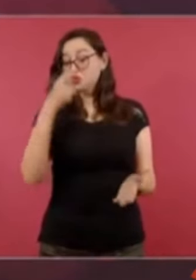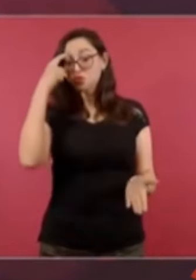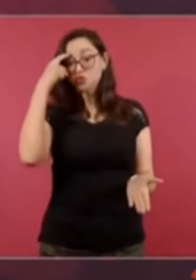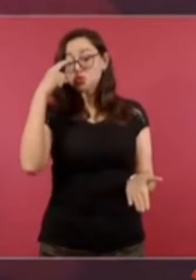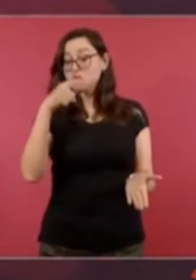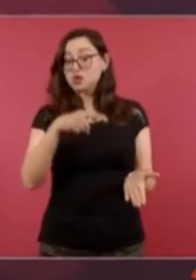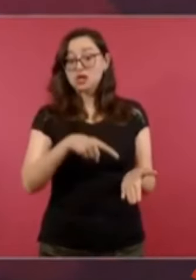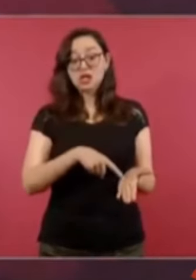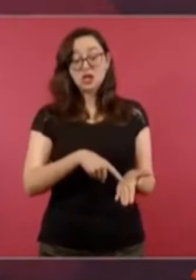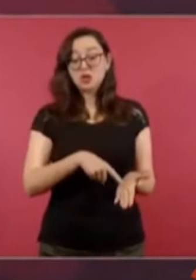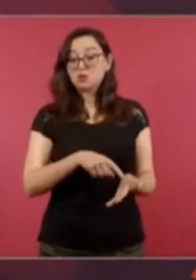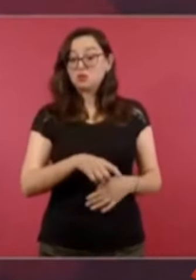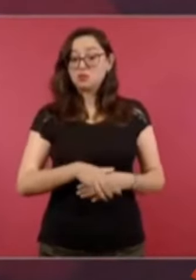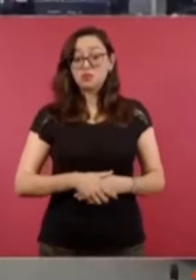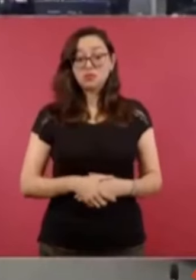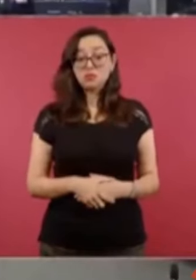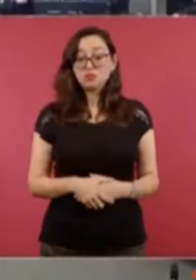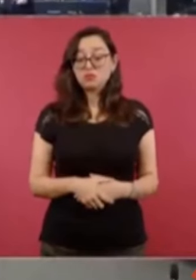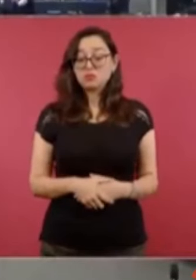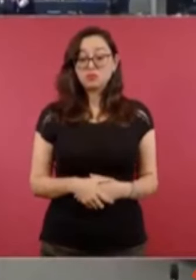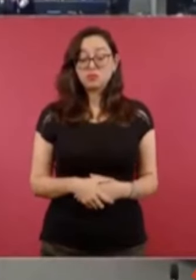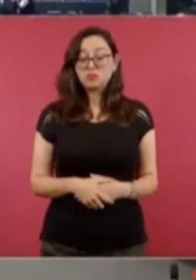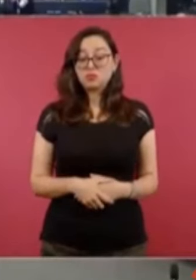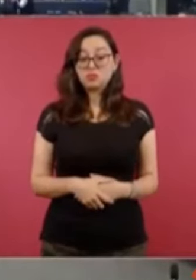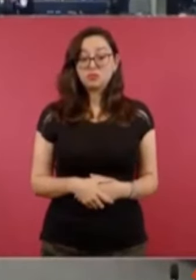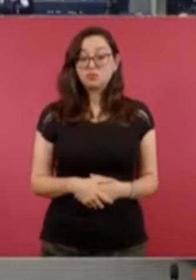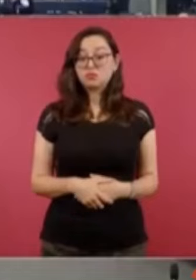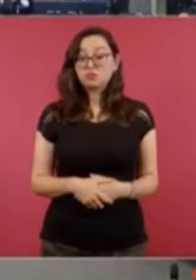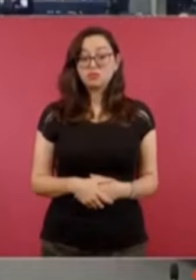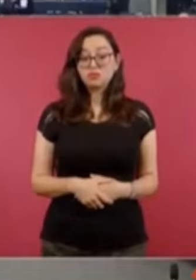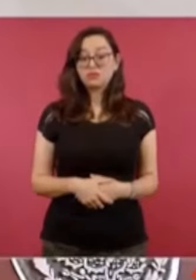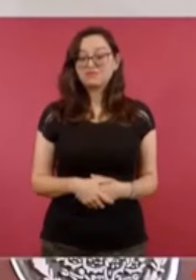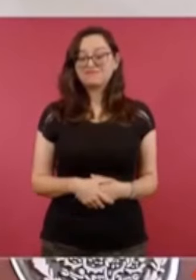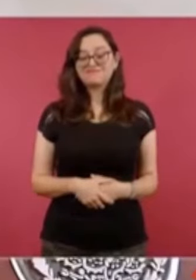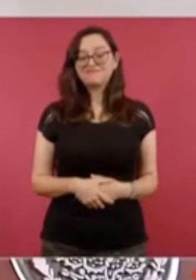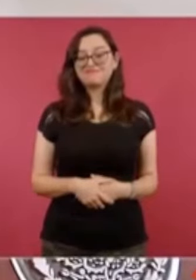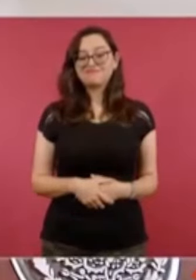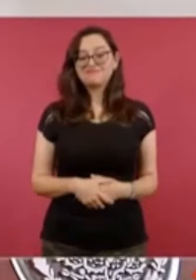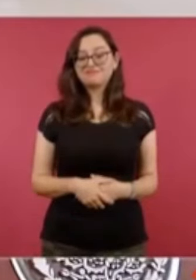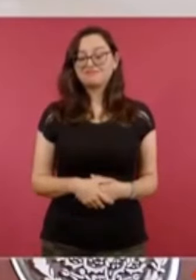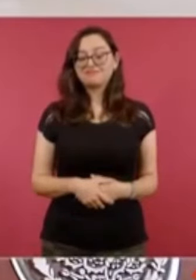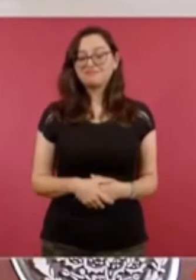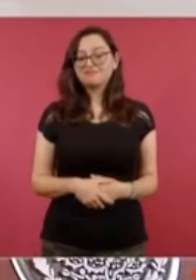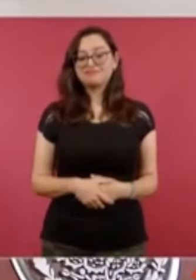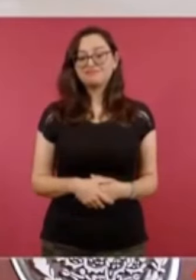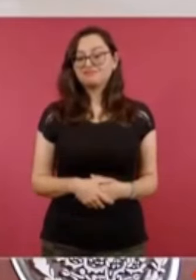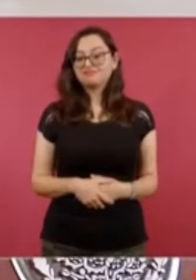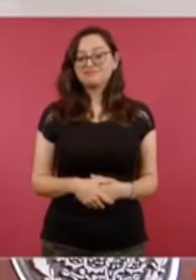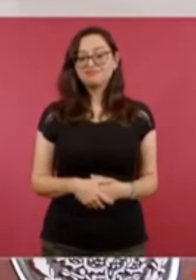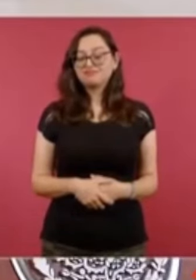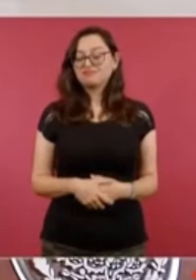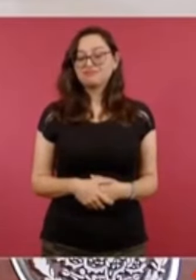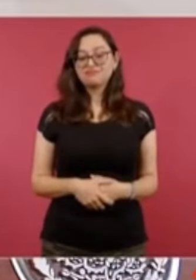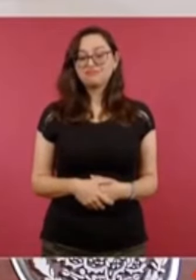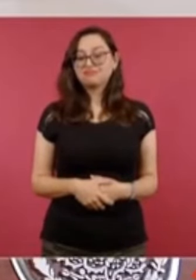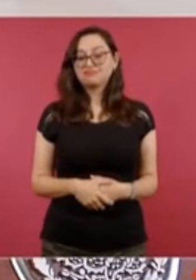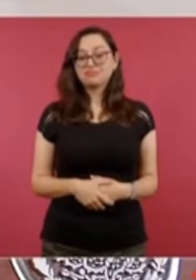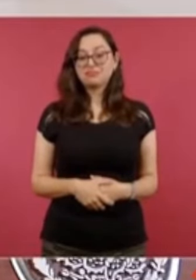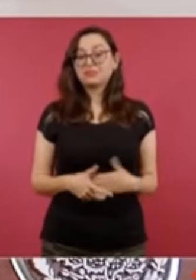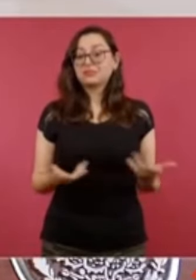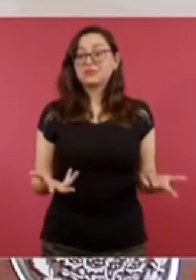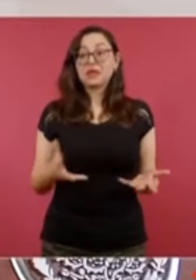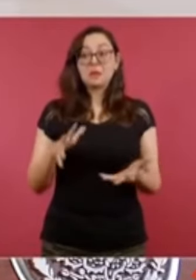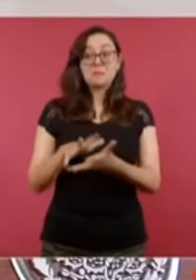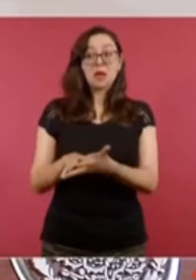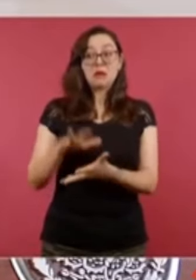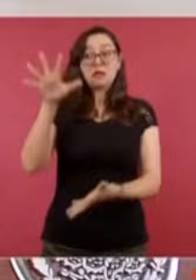presidente? ¿No van a inventar? No, no, no, no, no. Es que el pueblo es